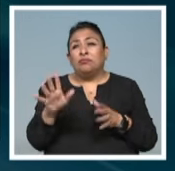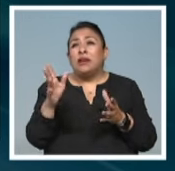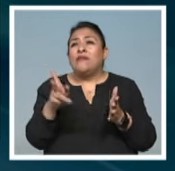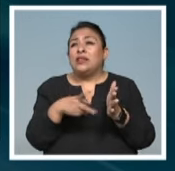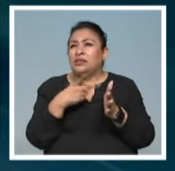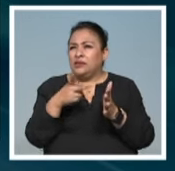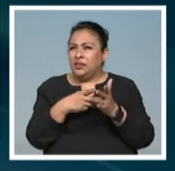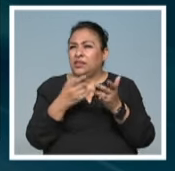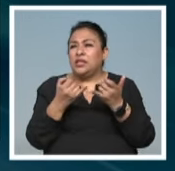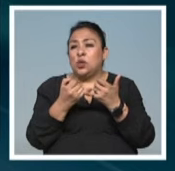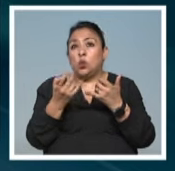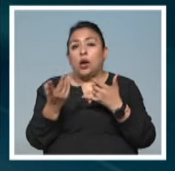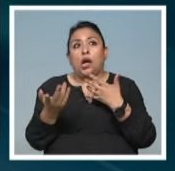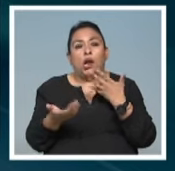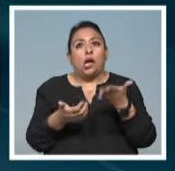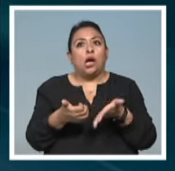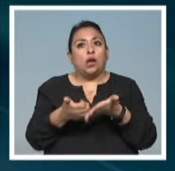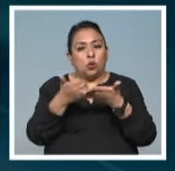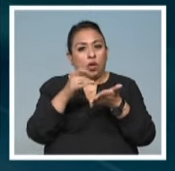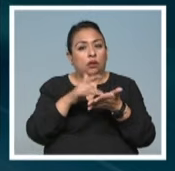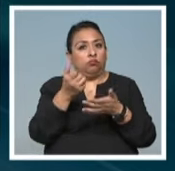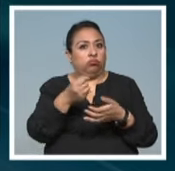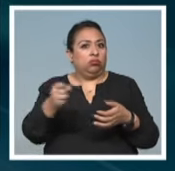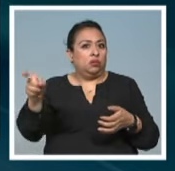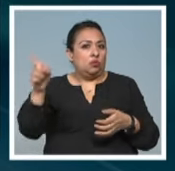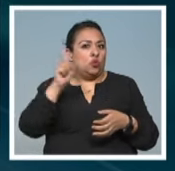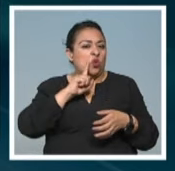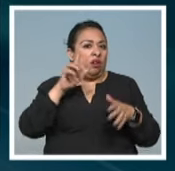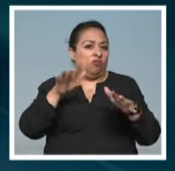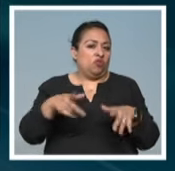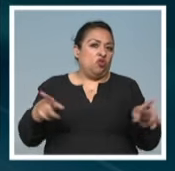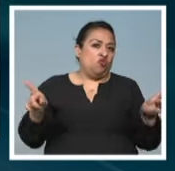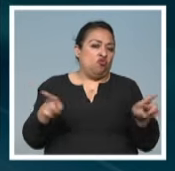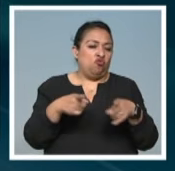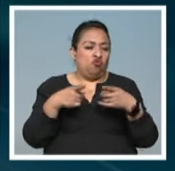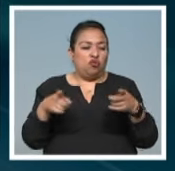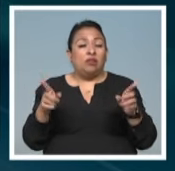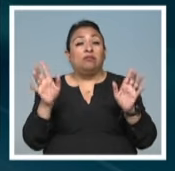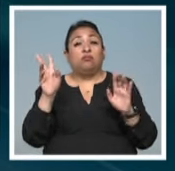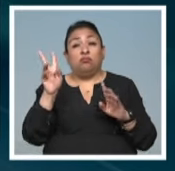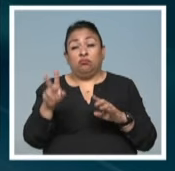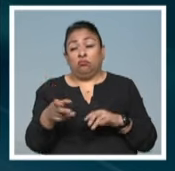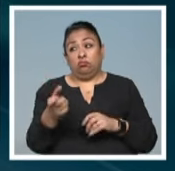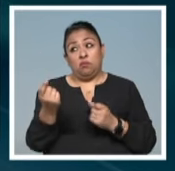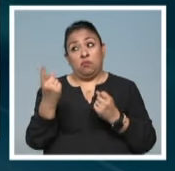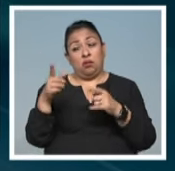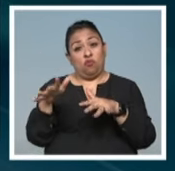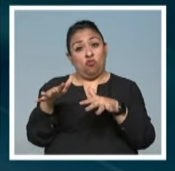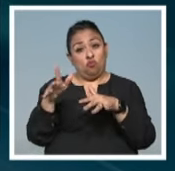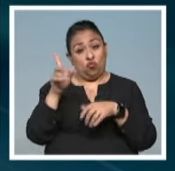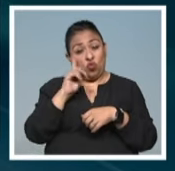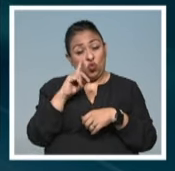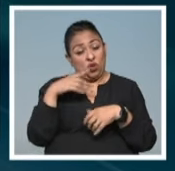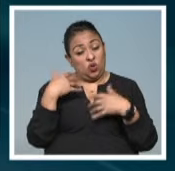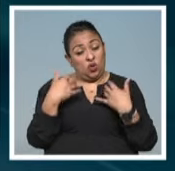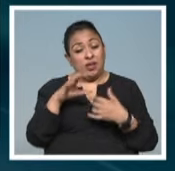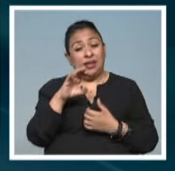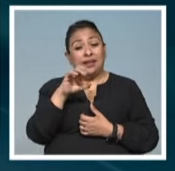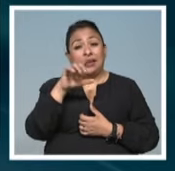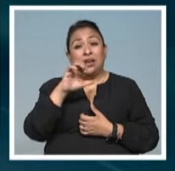muchas veces también salieron de apuros gracias a su talento como concertista. Una mujer de verdad admirable. Extraordinaria.